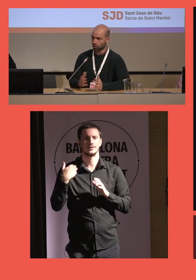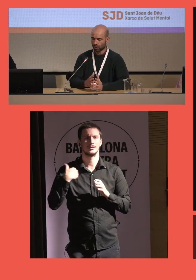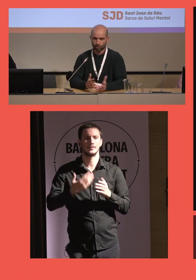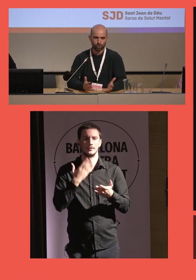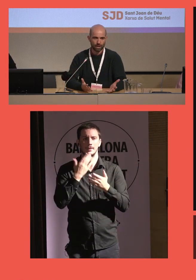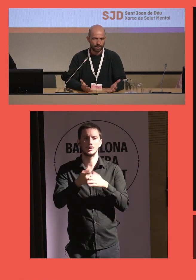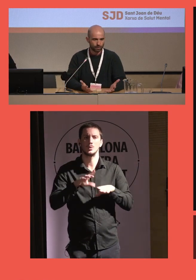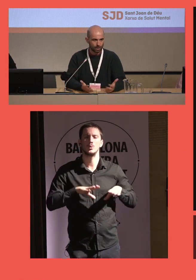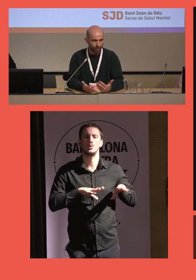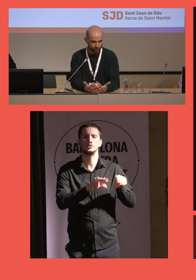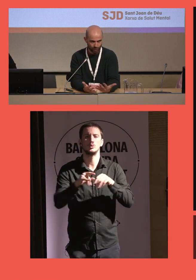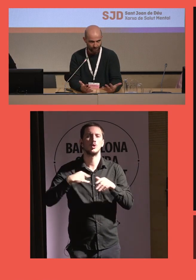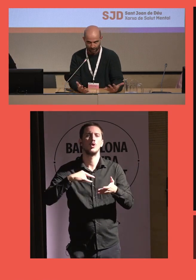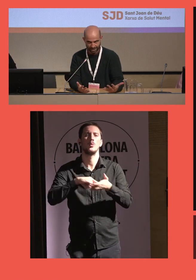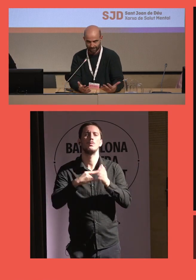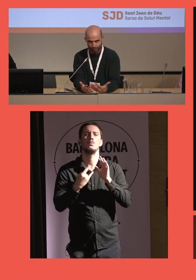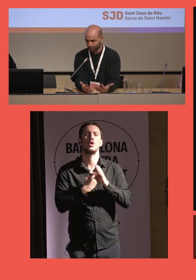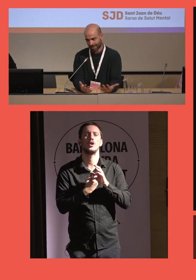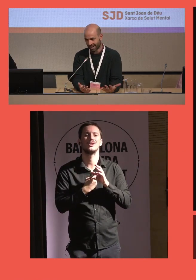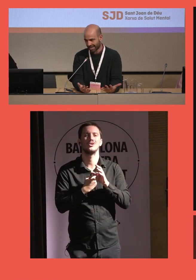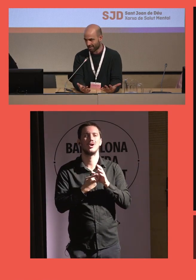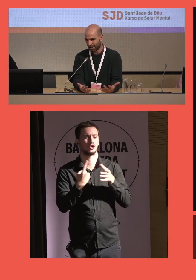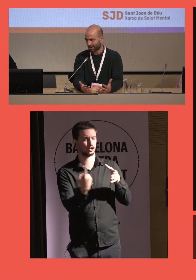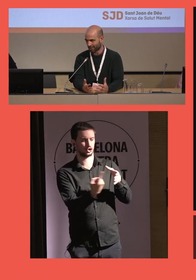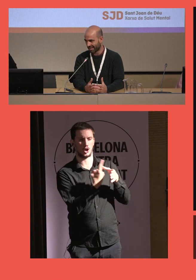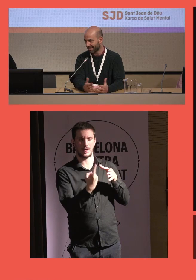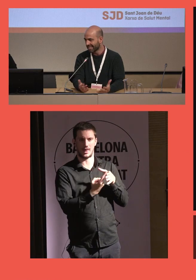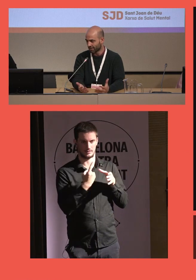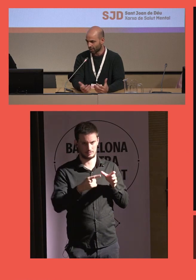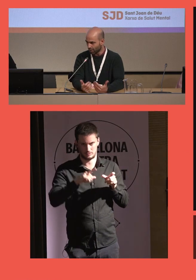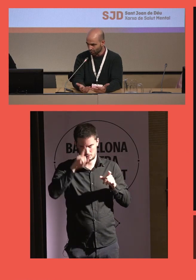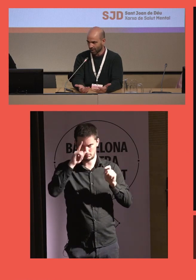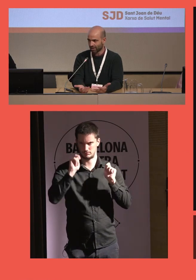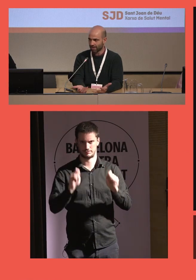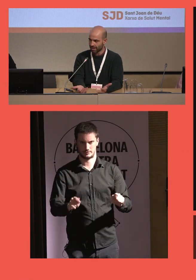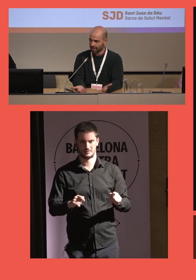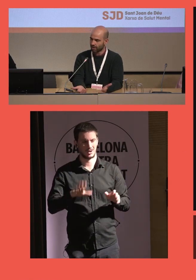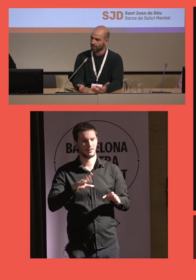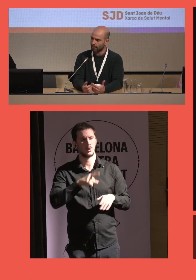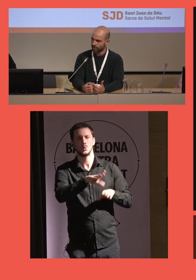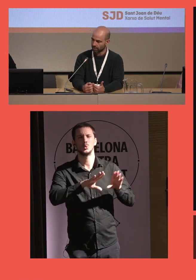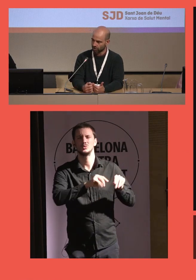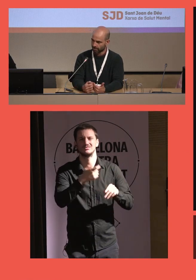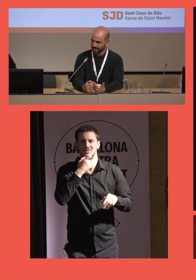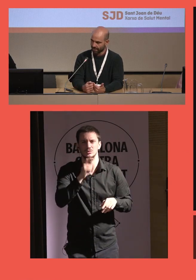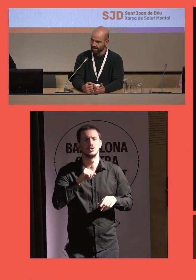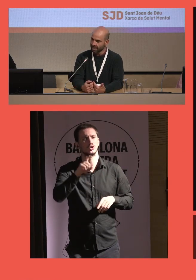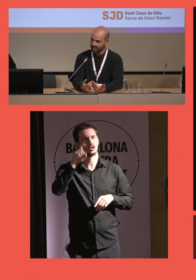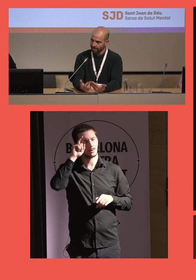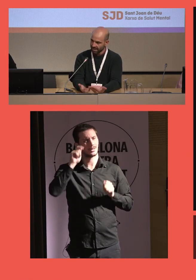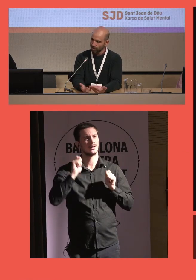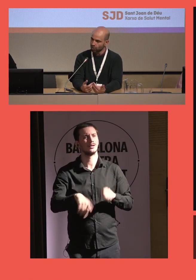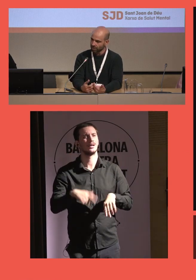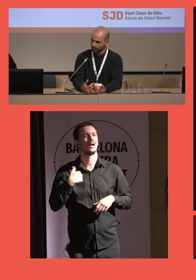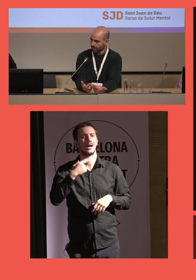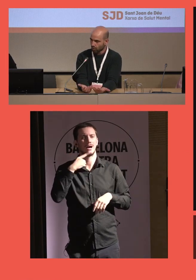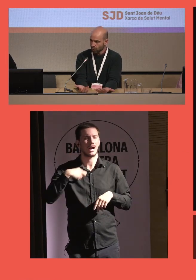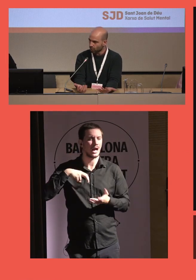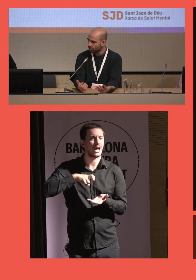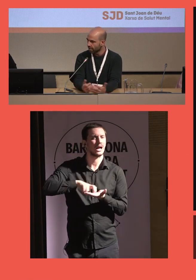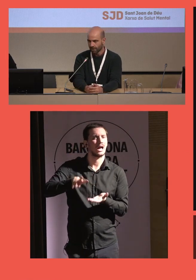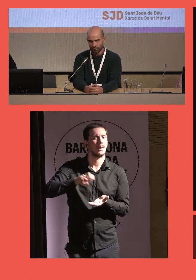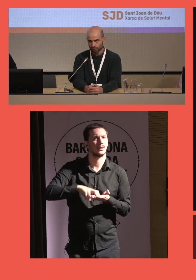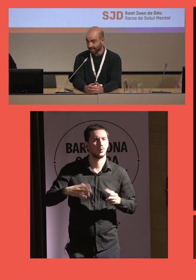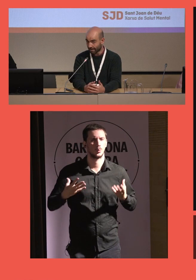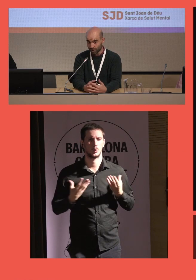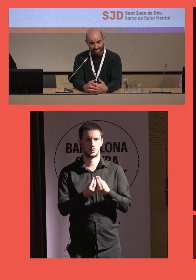pidieron los usuarios nosotros le llamamos el proyecto de la soledad no nos gustaban el proyecto de la soledad entonces los usuarios decidieron que el proyecto se iba a llamar caminé en Junts caminamos